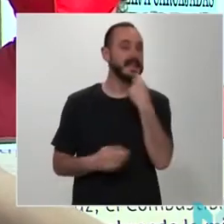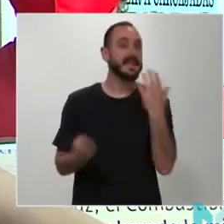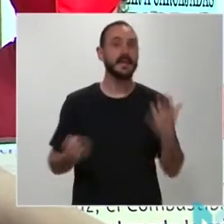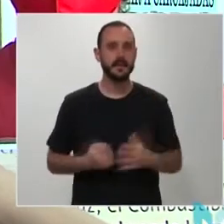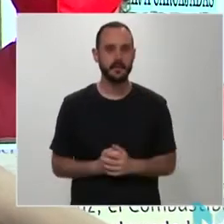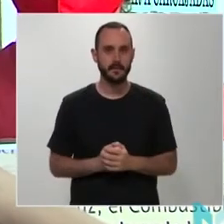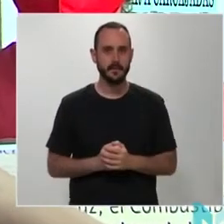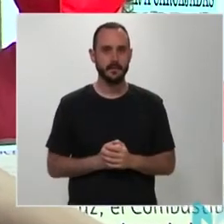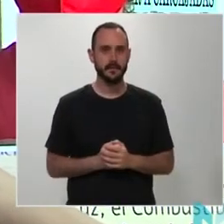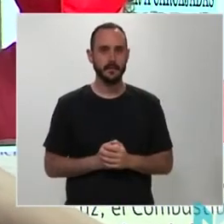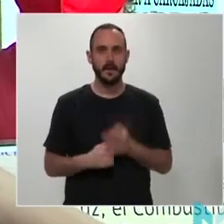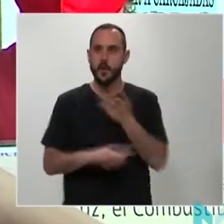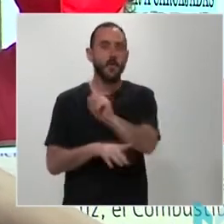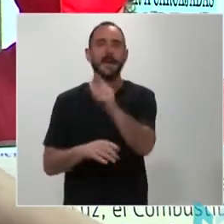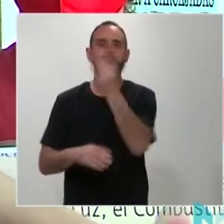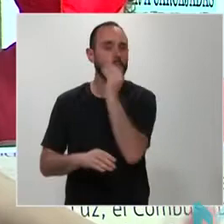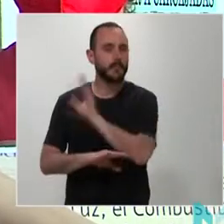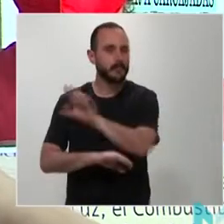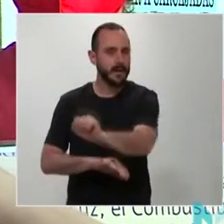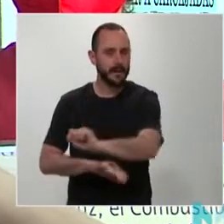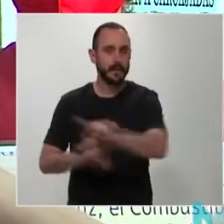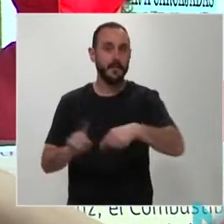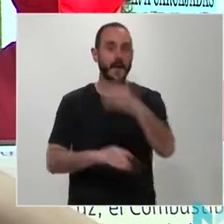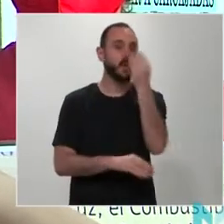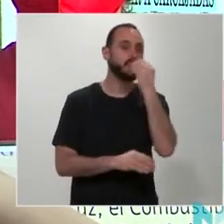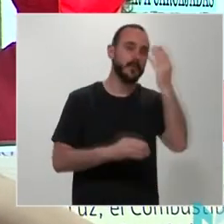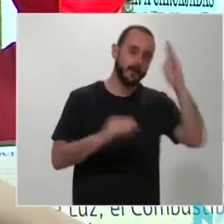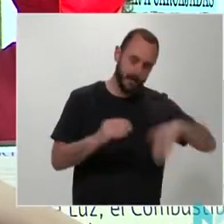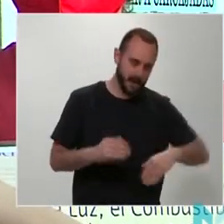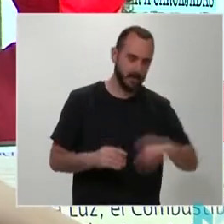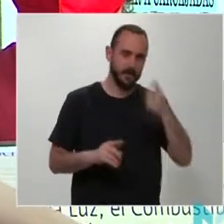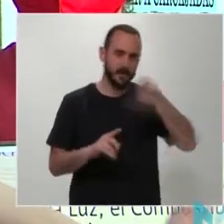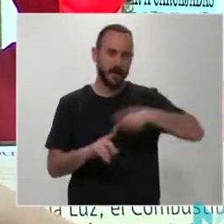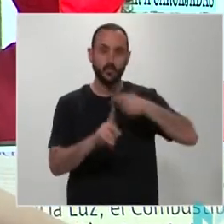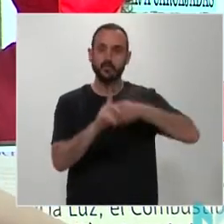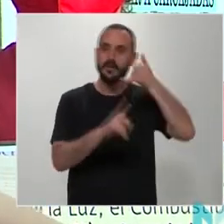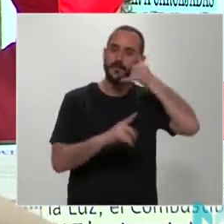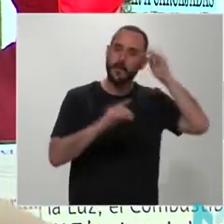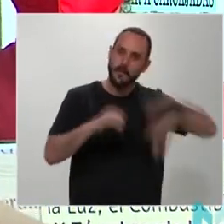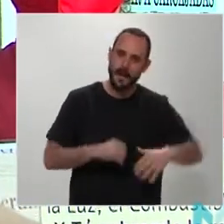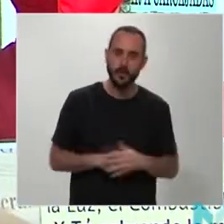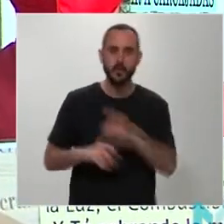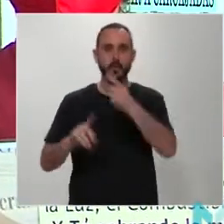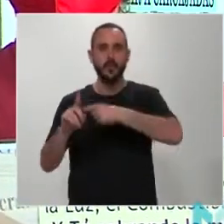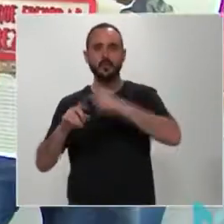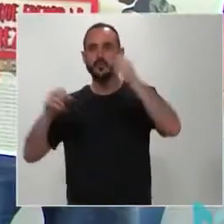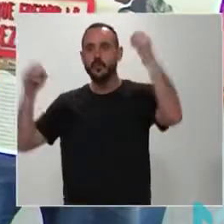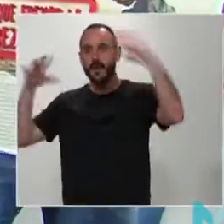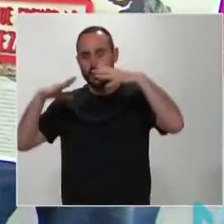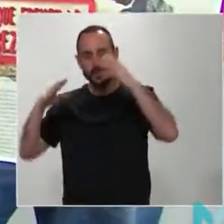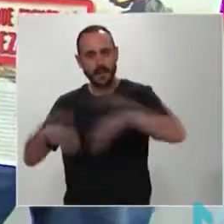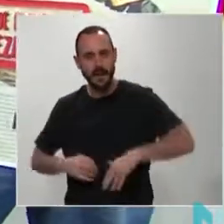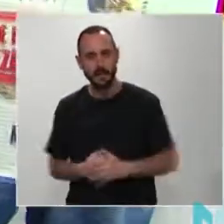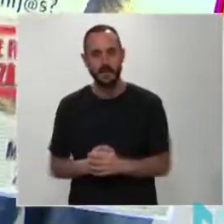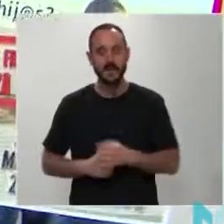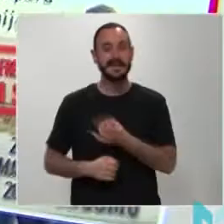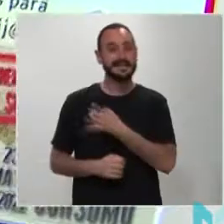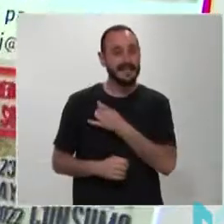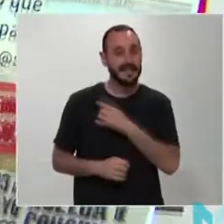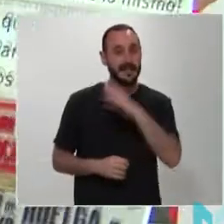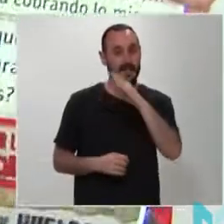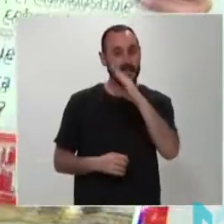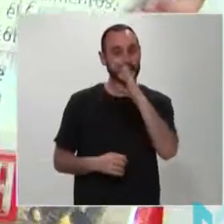No solo no yendo a comprar, sino consumiendo menos uso de teléfono, menos uso de la electricidad. Desde el sindicato